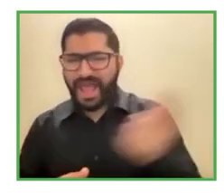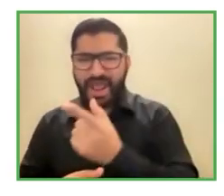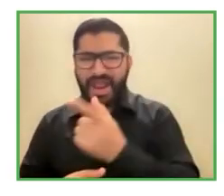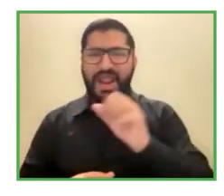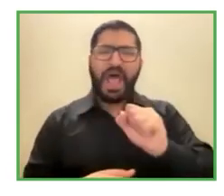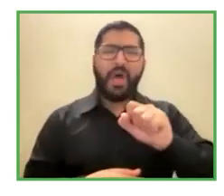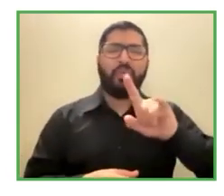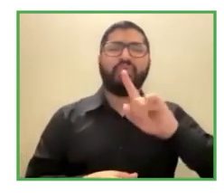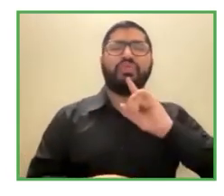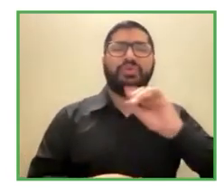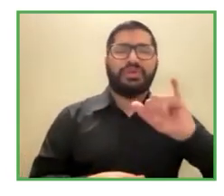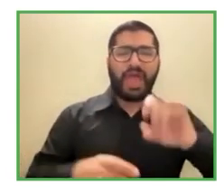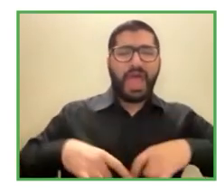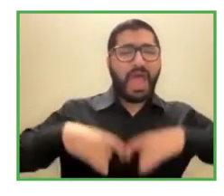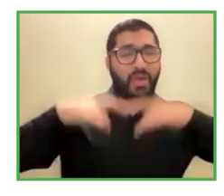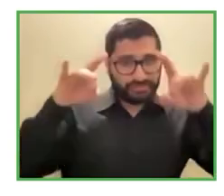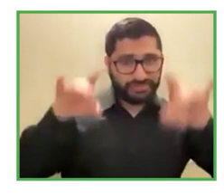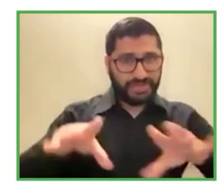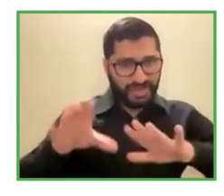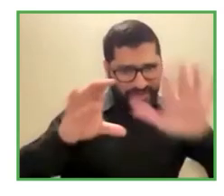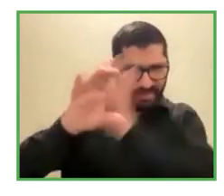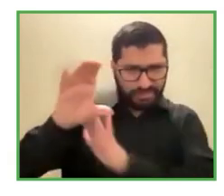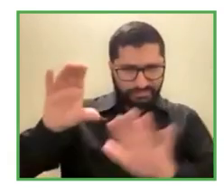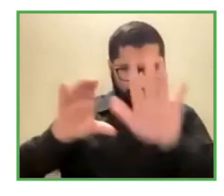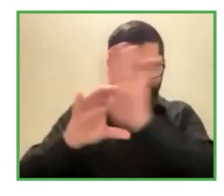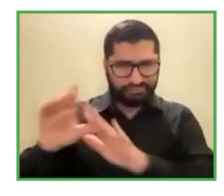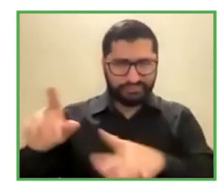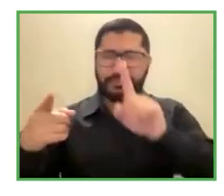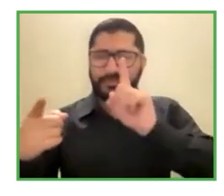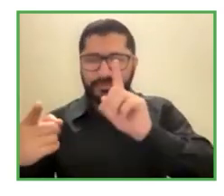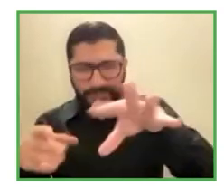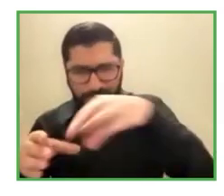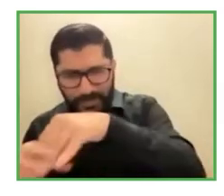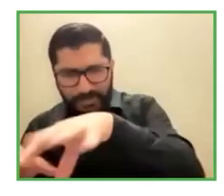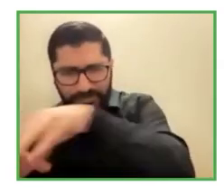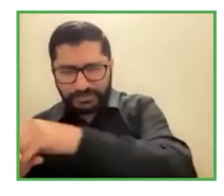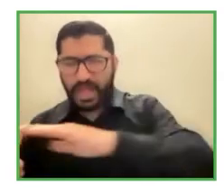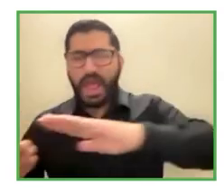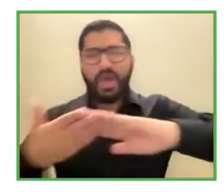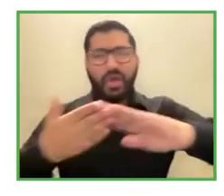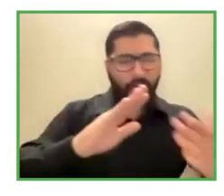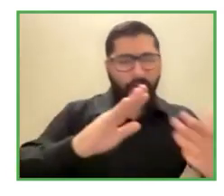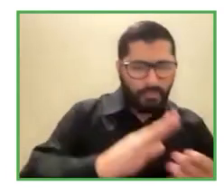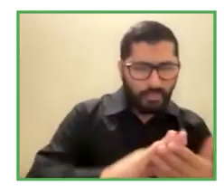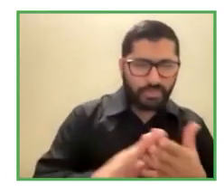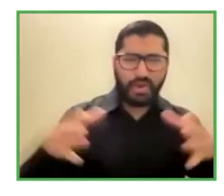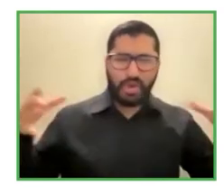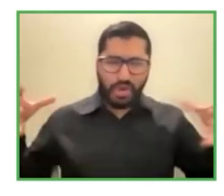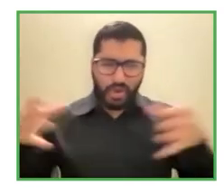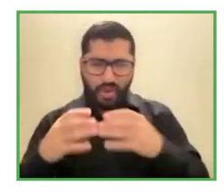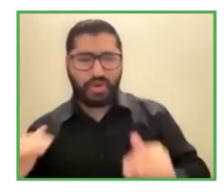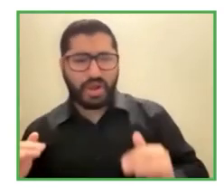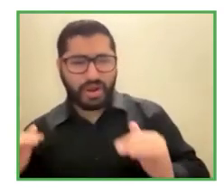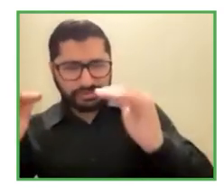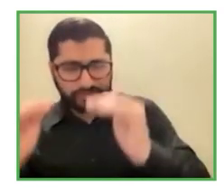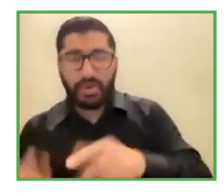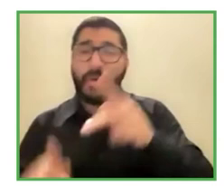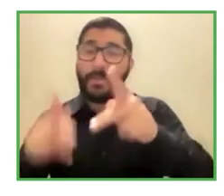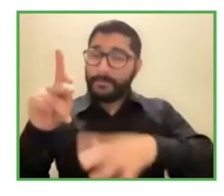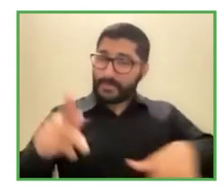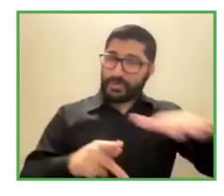proyectos también y de esa manera cada vez más personas con sordera vinieron y realmente nos dieron una